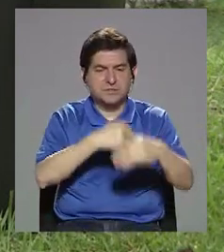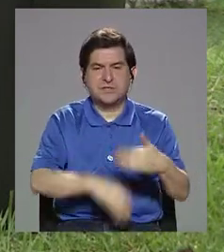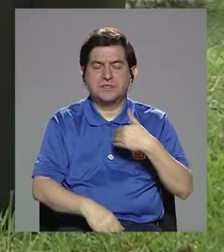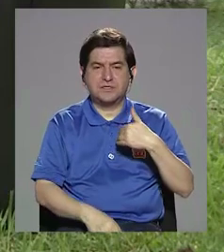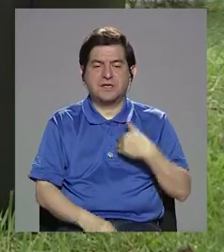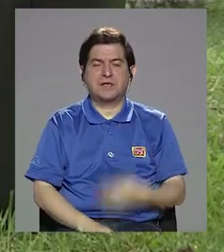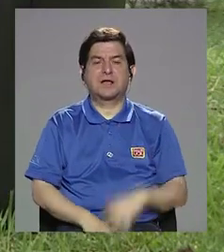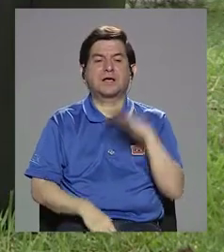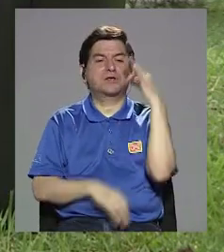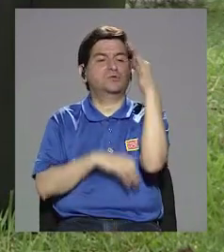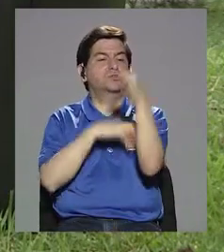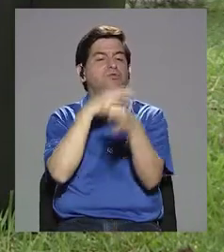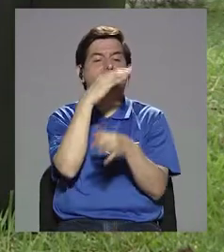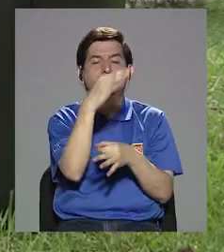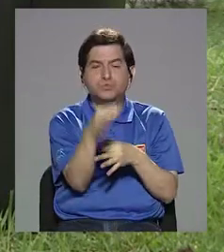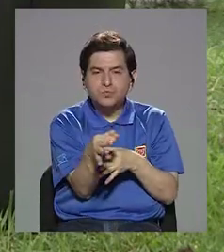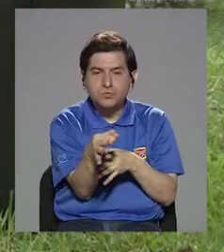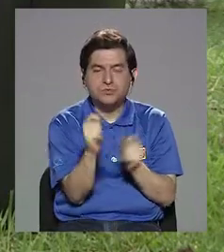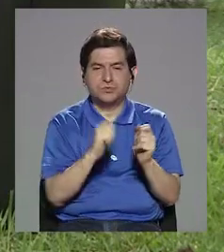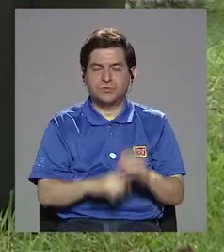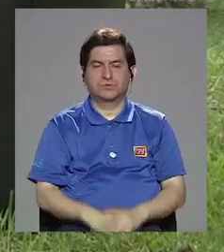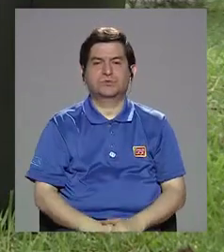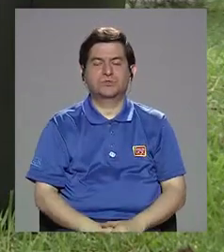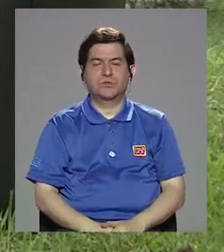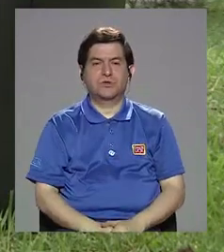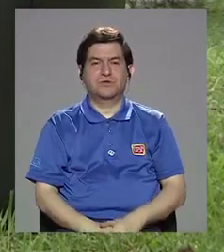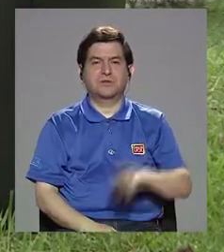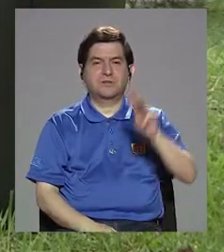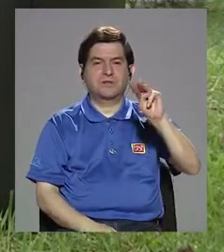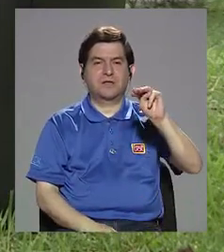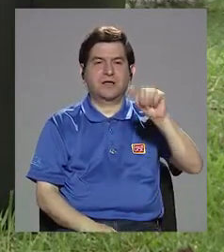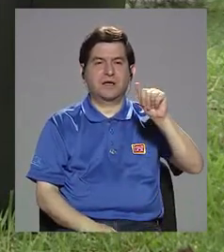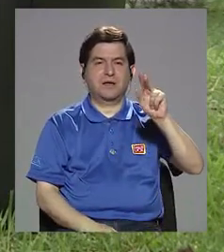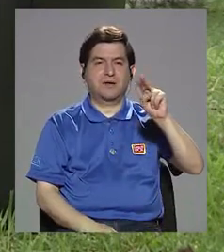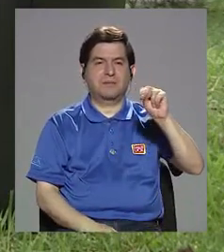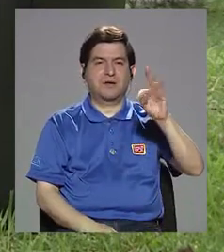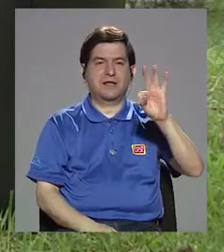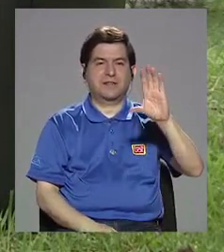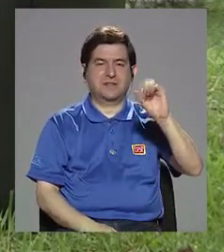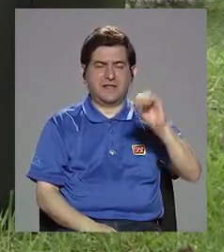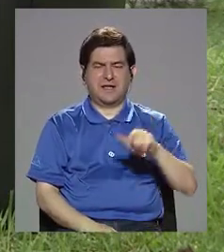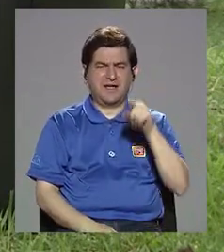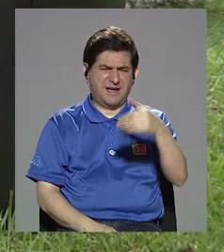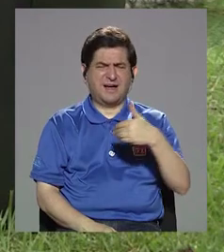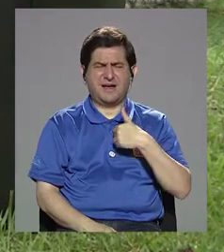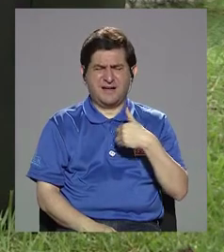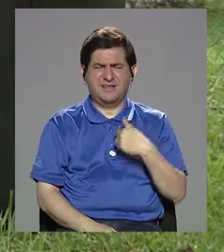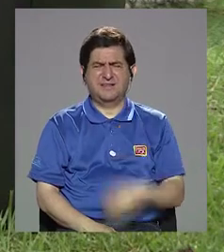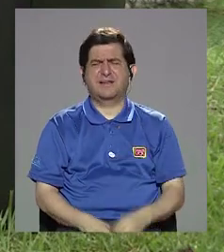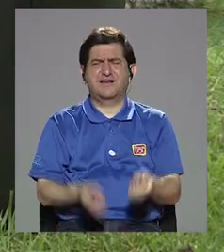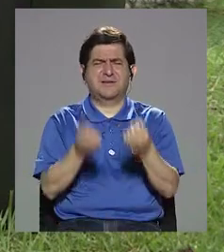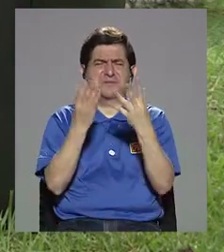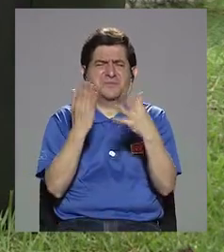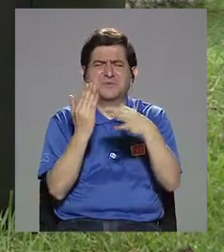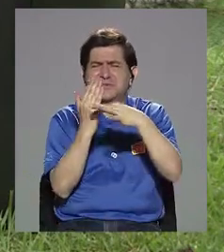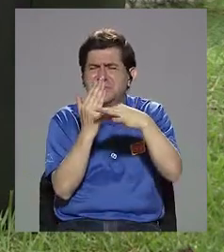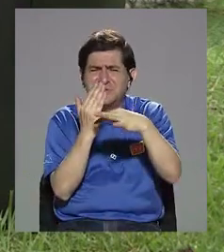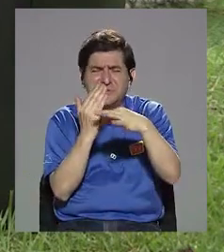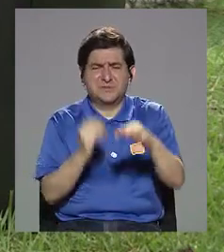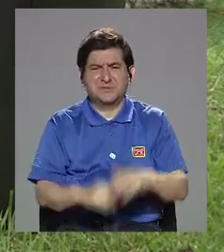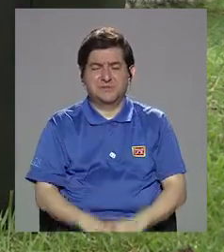habido una sustitución de la manteca, que no tiene omega-3 y que tiene saturados por el aceite de soya,